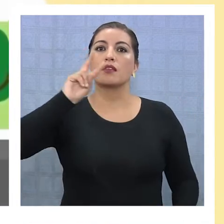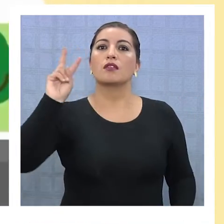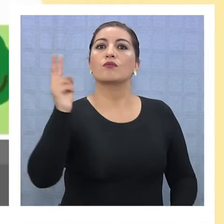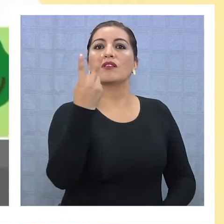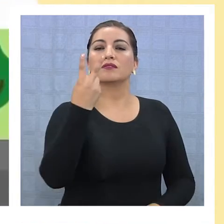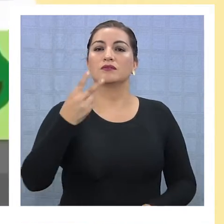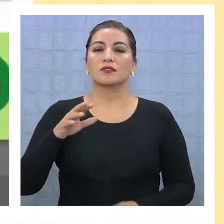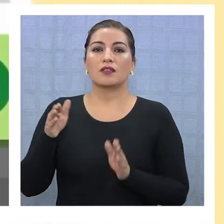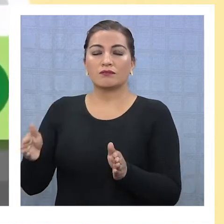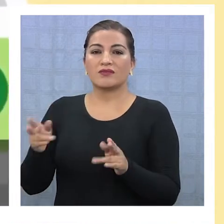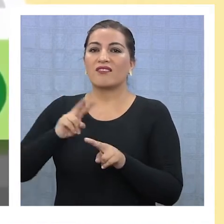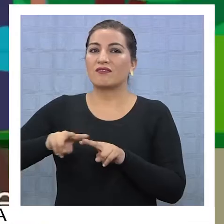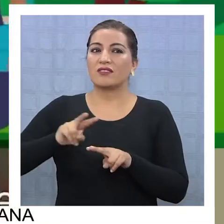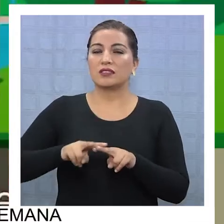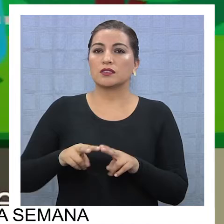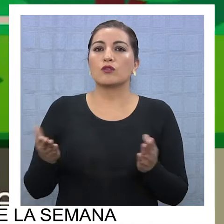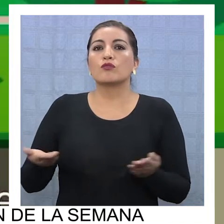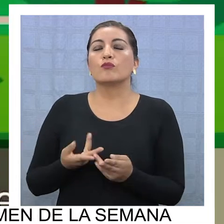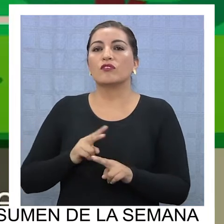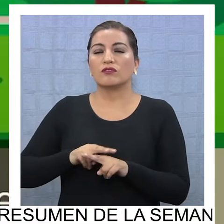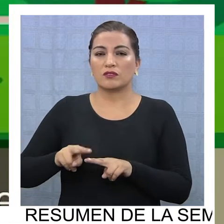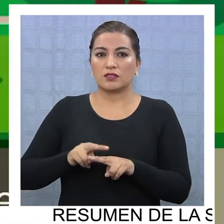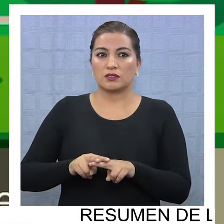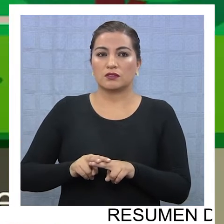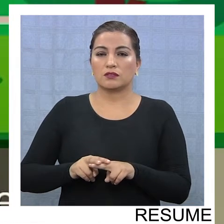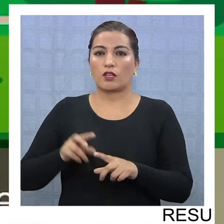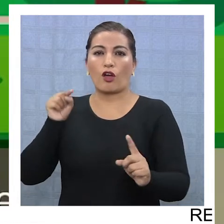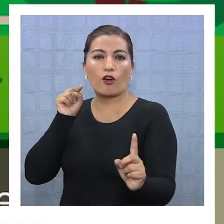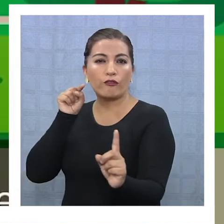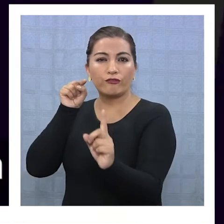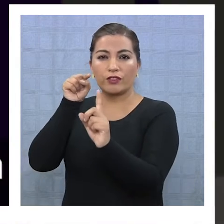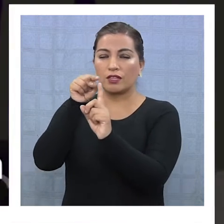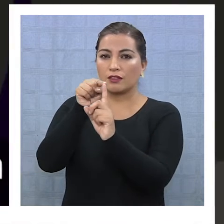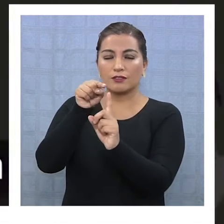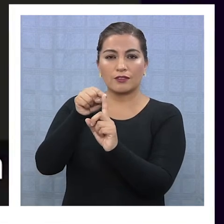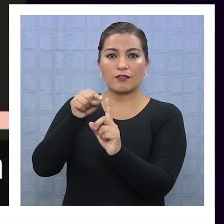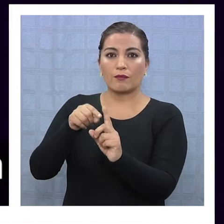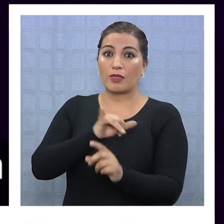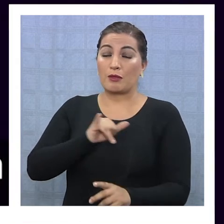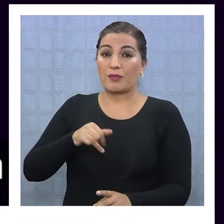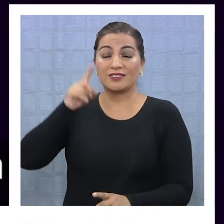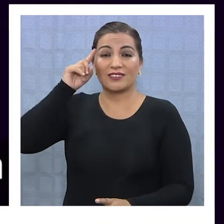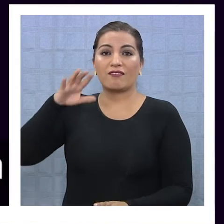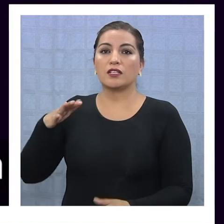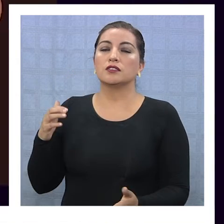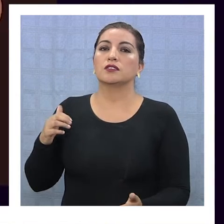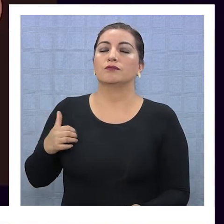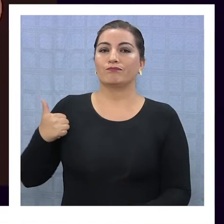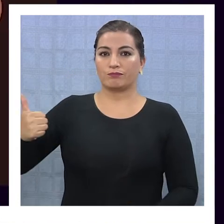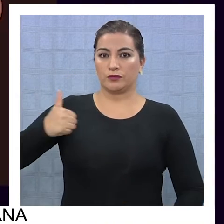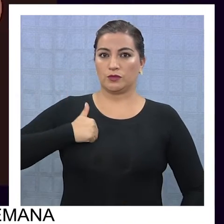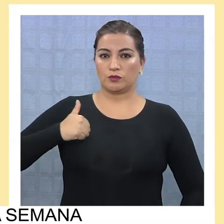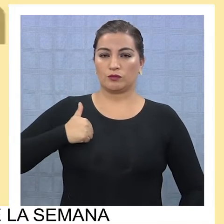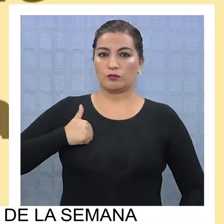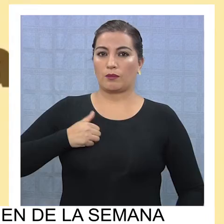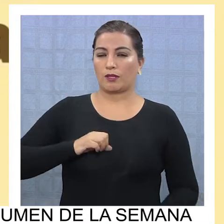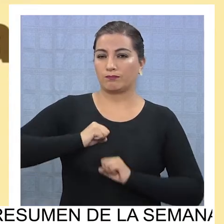segunda se coordinarán medidas para cada territorio fijando metas y objetivos para combatir la delincuencia.